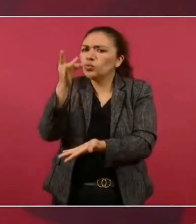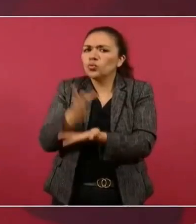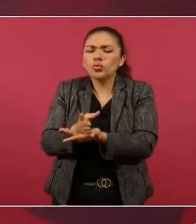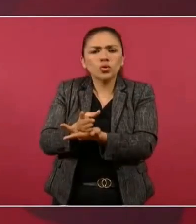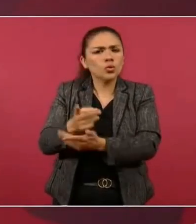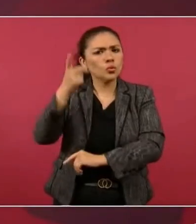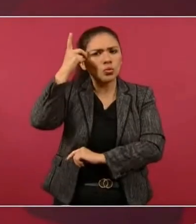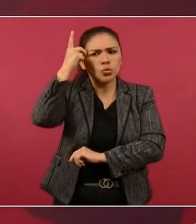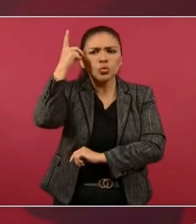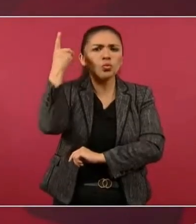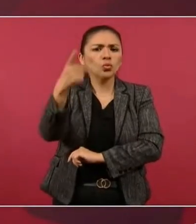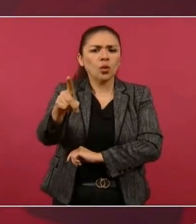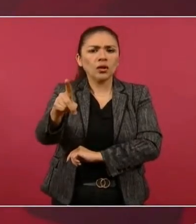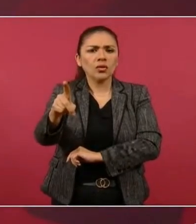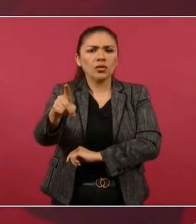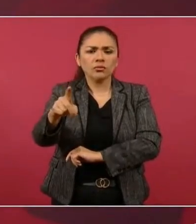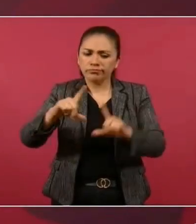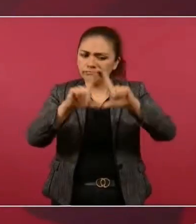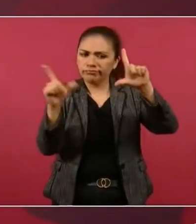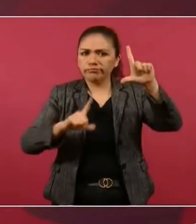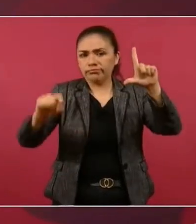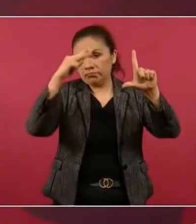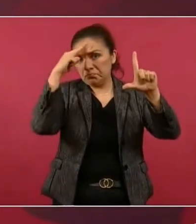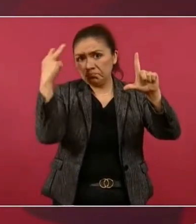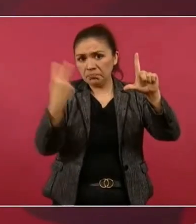propiedad de la nación.